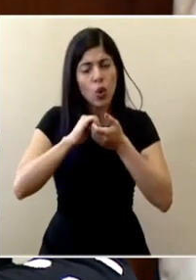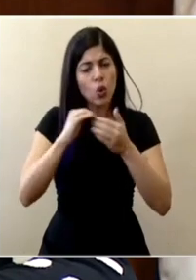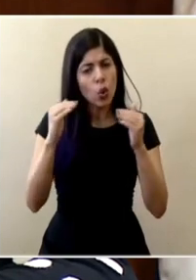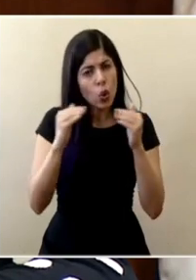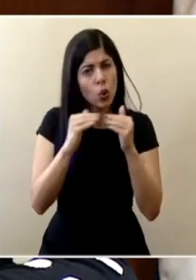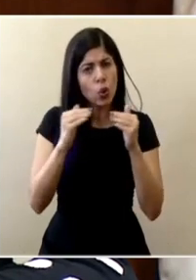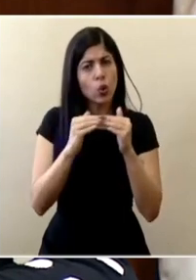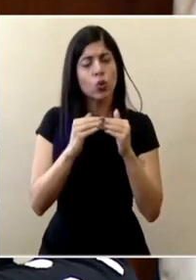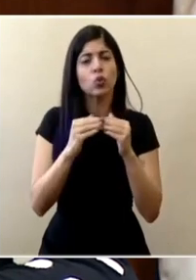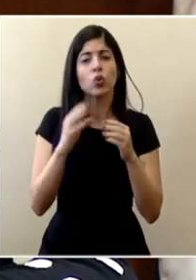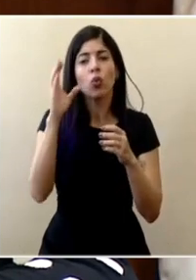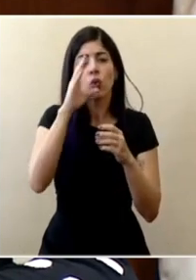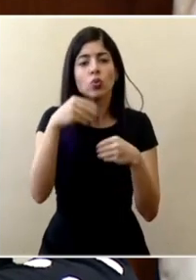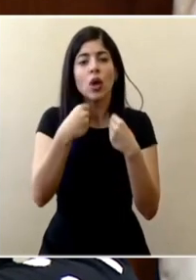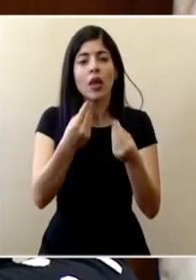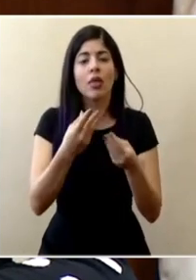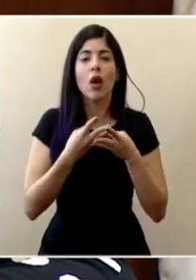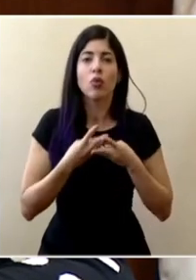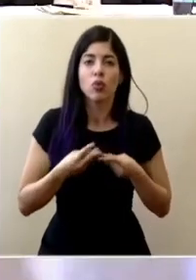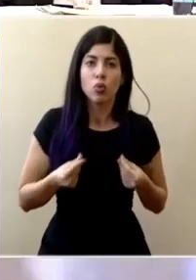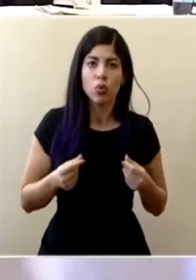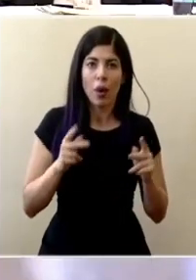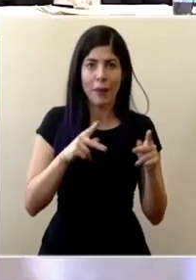sostenible de alivio a la población